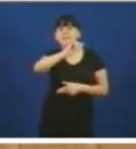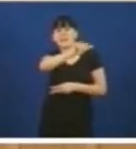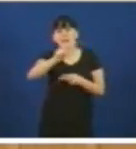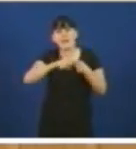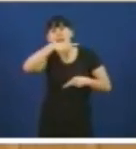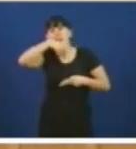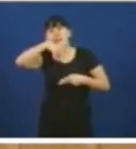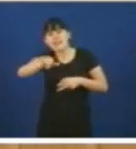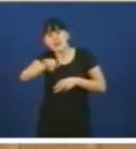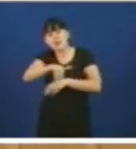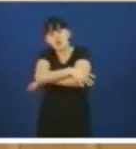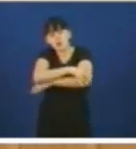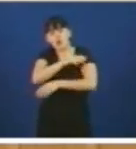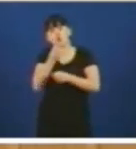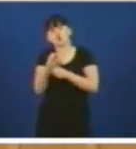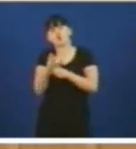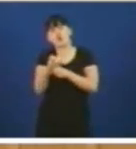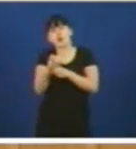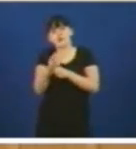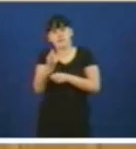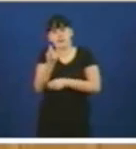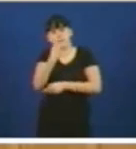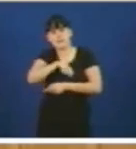España acudiron para avaliar a proposta ningún